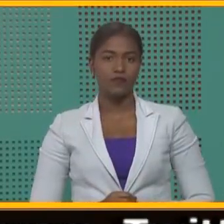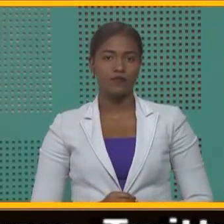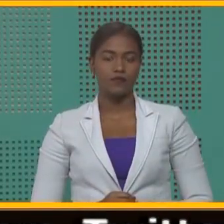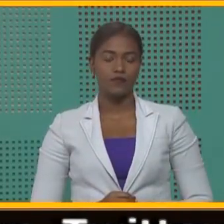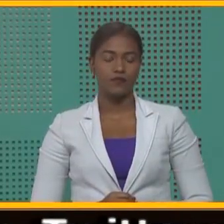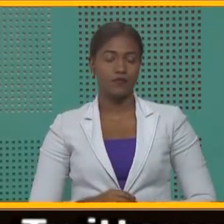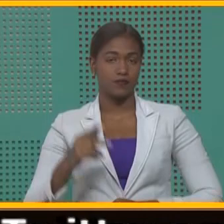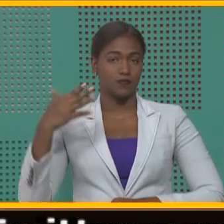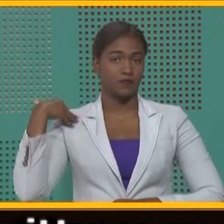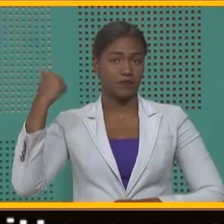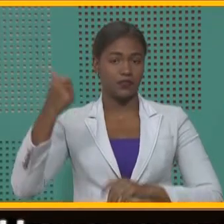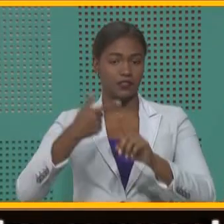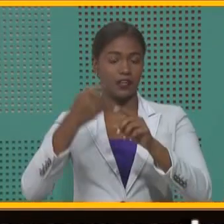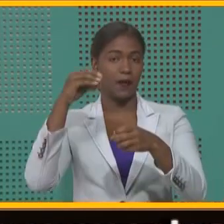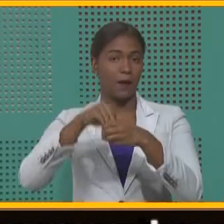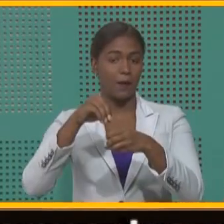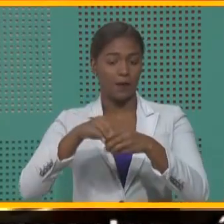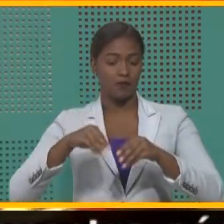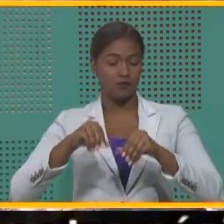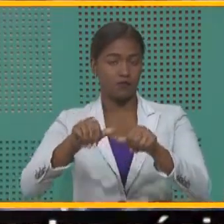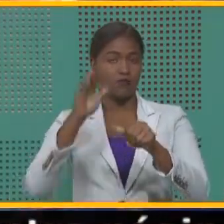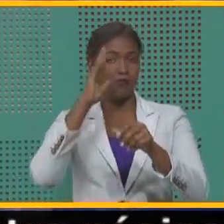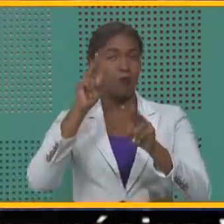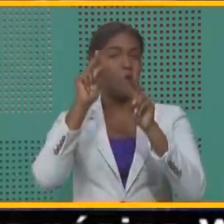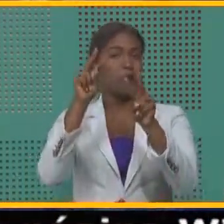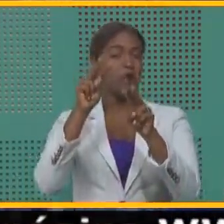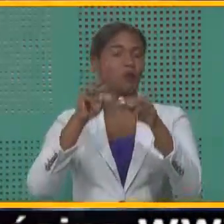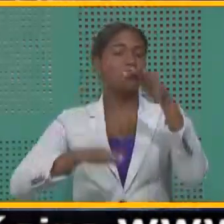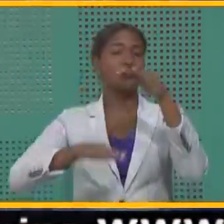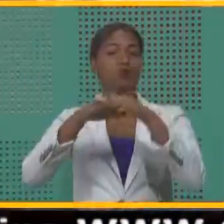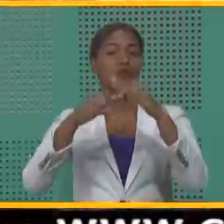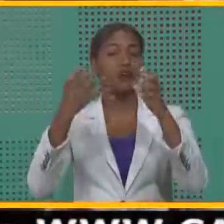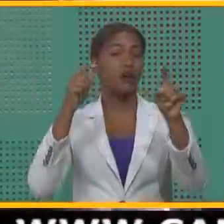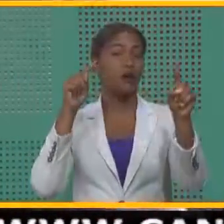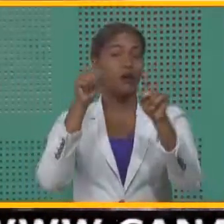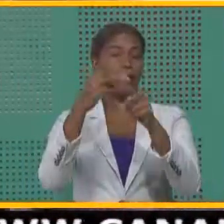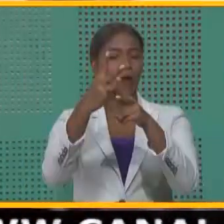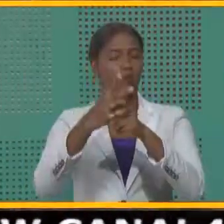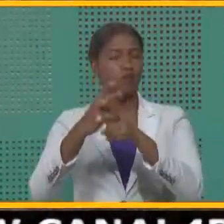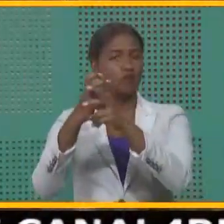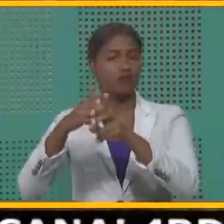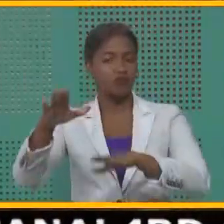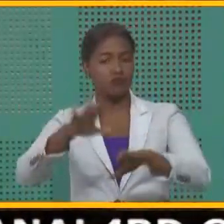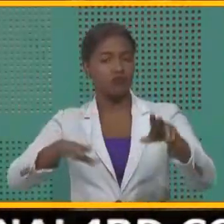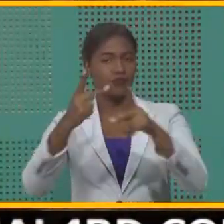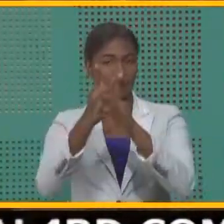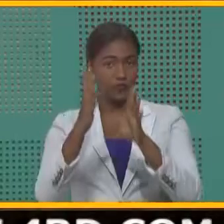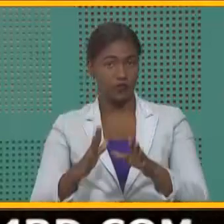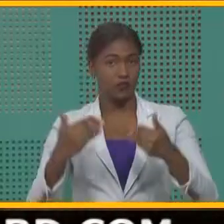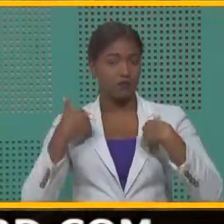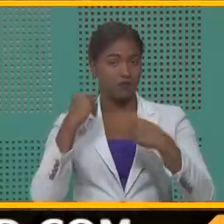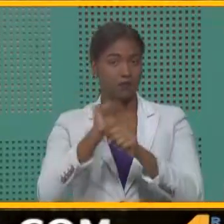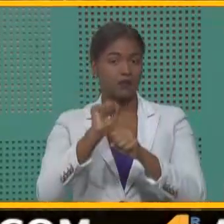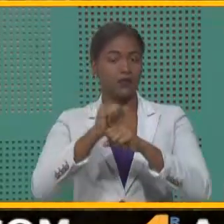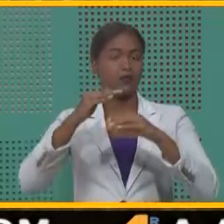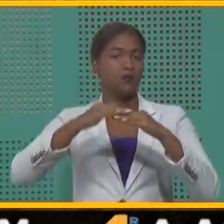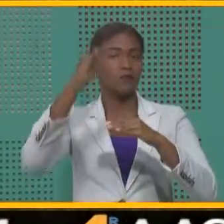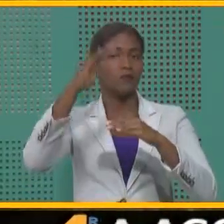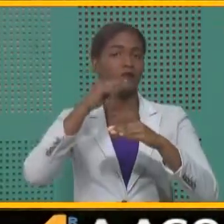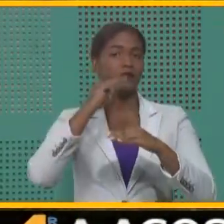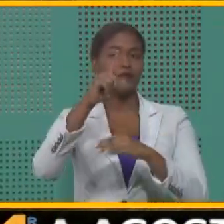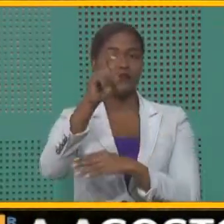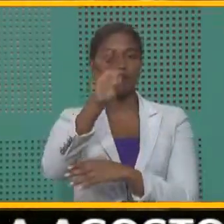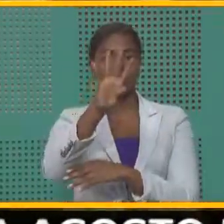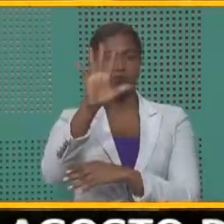Las autoridades del Banco Agrícola tienen proyectado alcanzar una cartera de préstamos a los productores agropecuarios superior a los